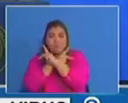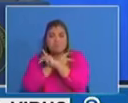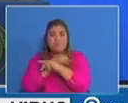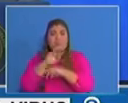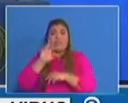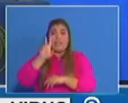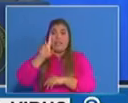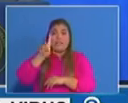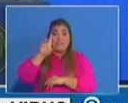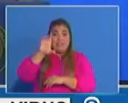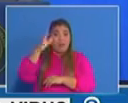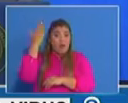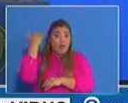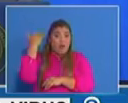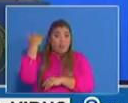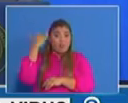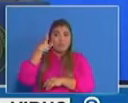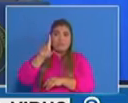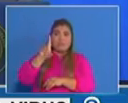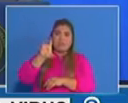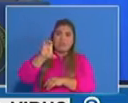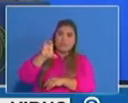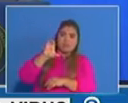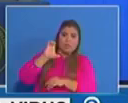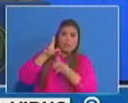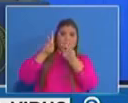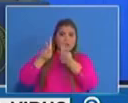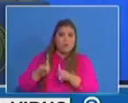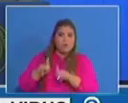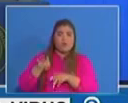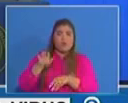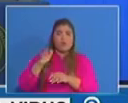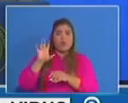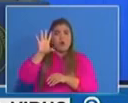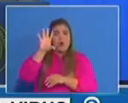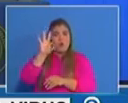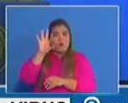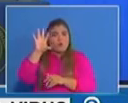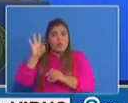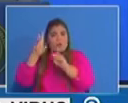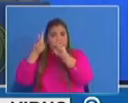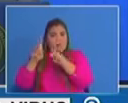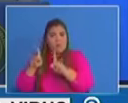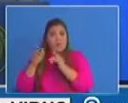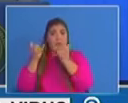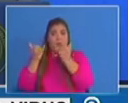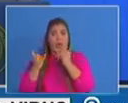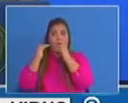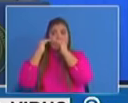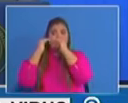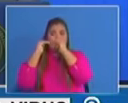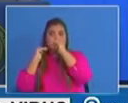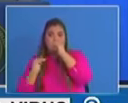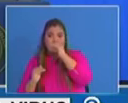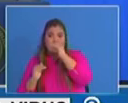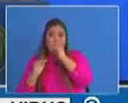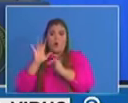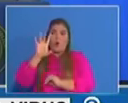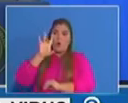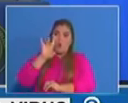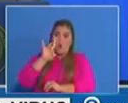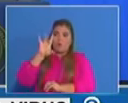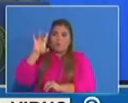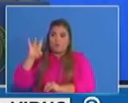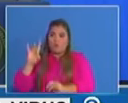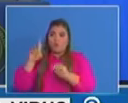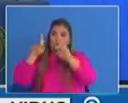debajo de 100 e incluso en las últimas dos semanas ha estado por debajo de 90 casos. Esto ha